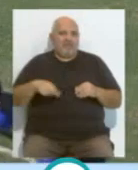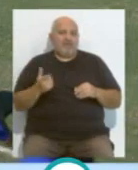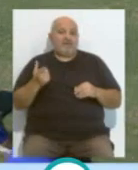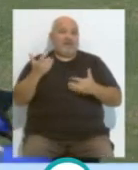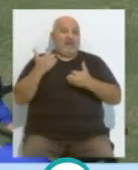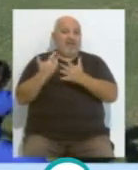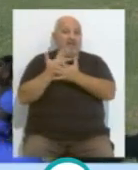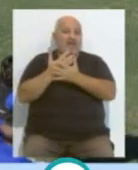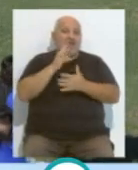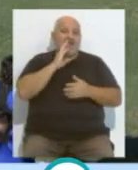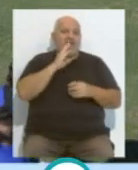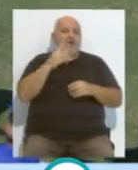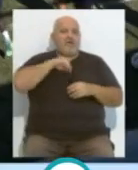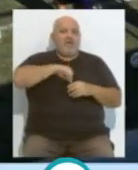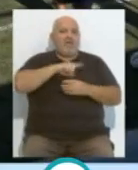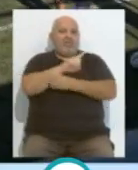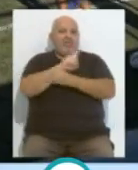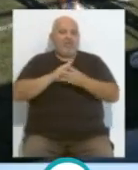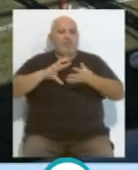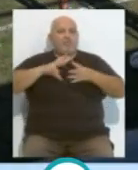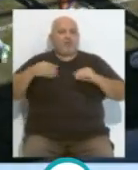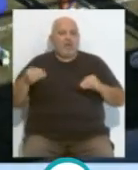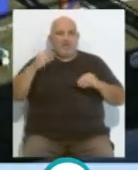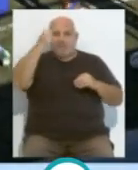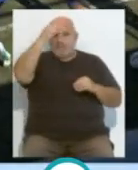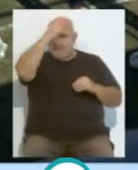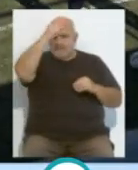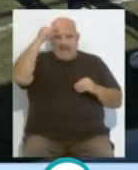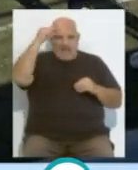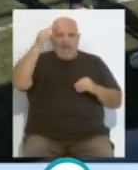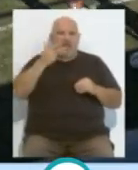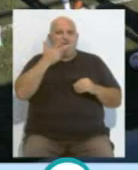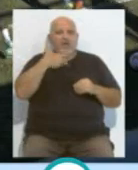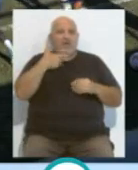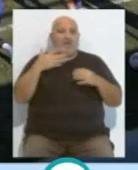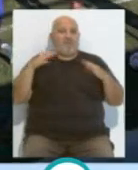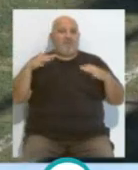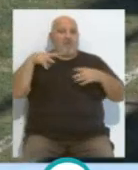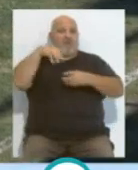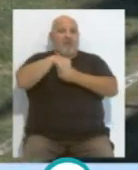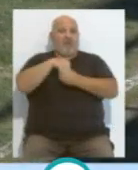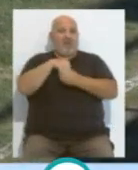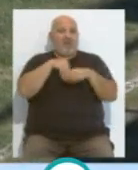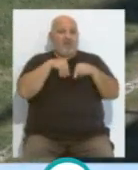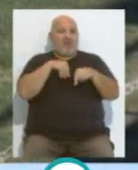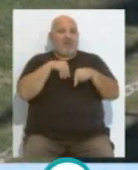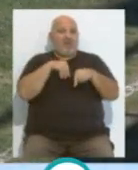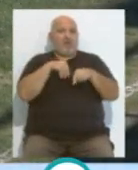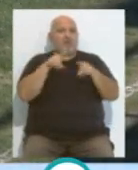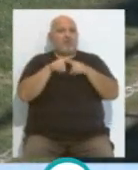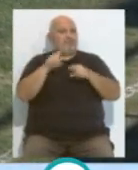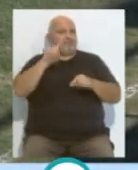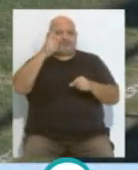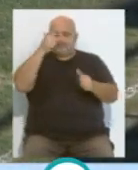que comenta, no solo la fatiga muscular, sino el estado mental que conocemos que en el fútbol es algo